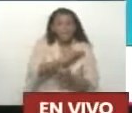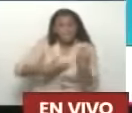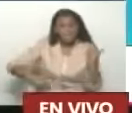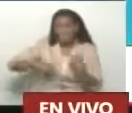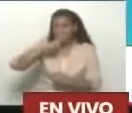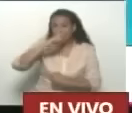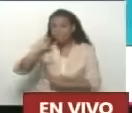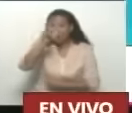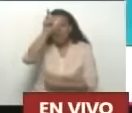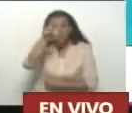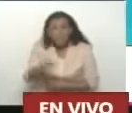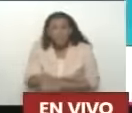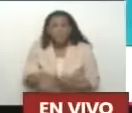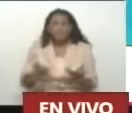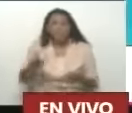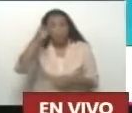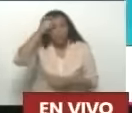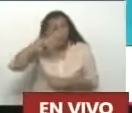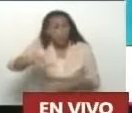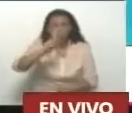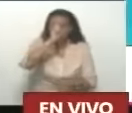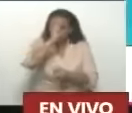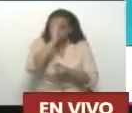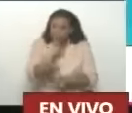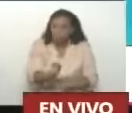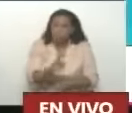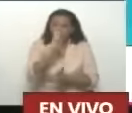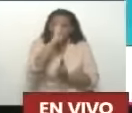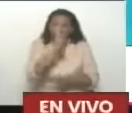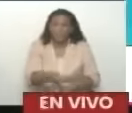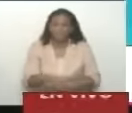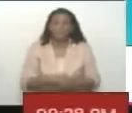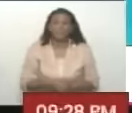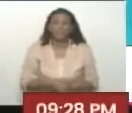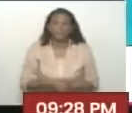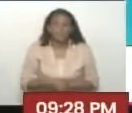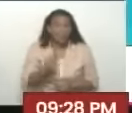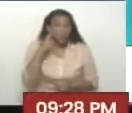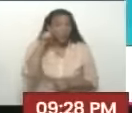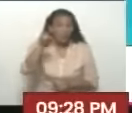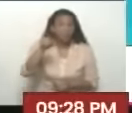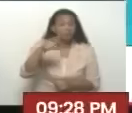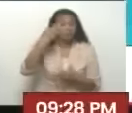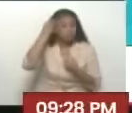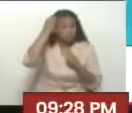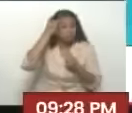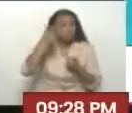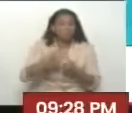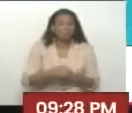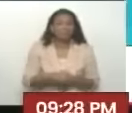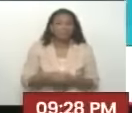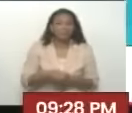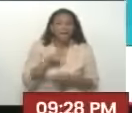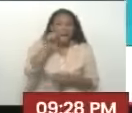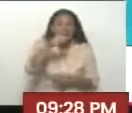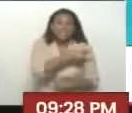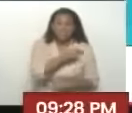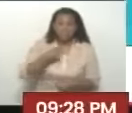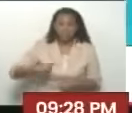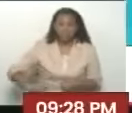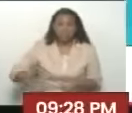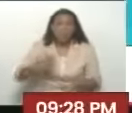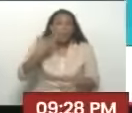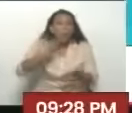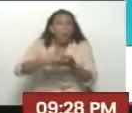Maduro y sobre todo al pueblo venezolano, presidente, que ha sido un templo de constancia y de miseria. está,